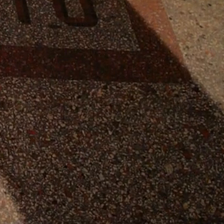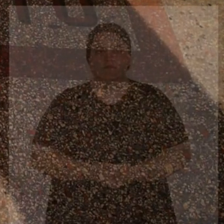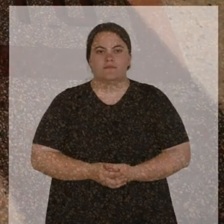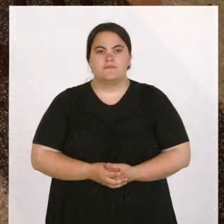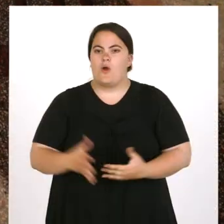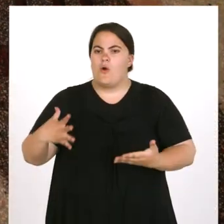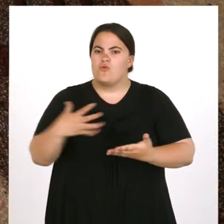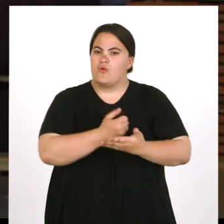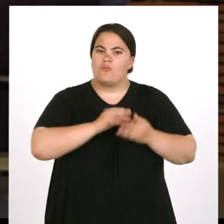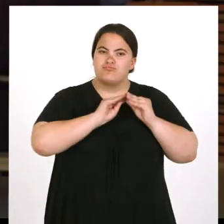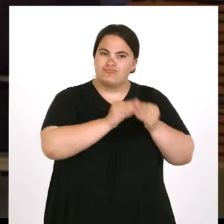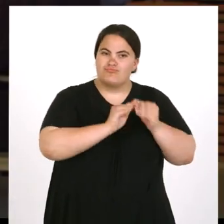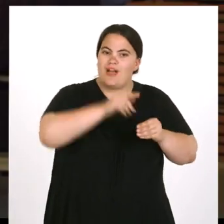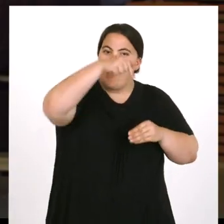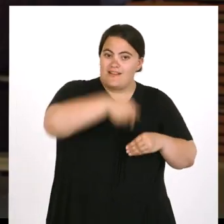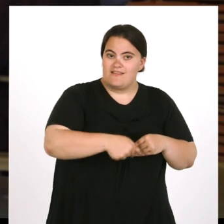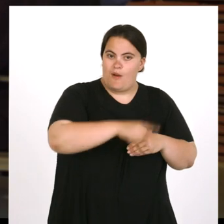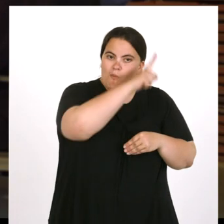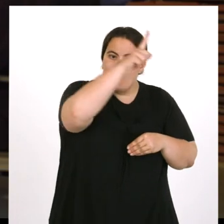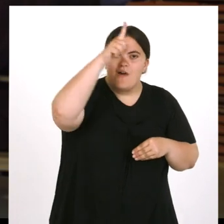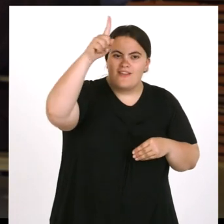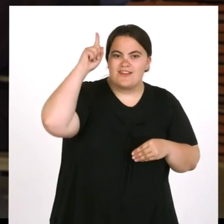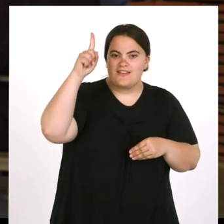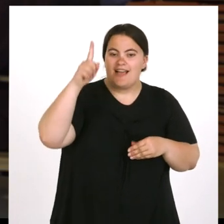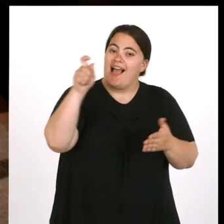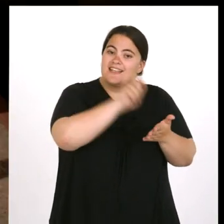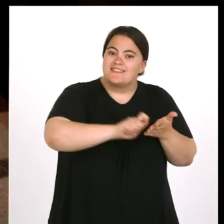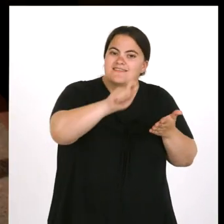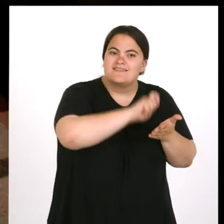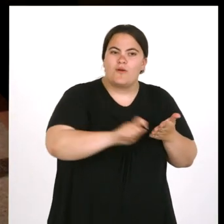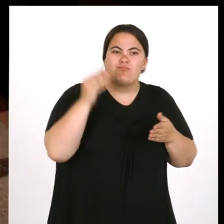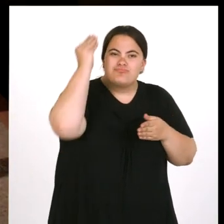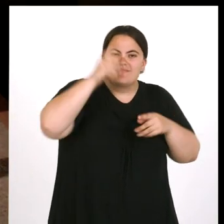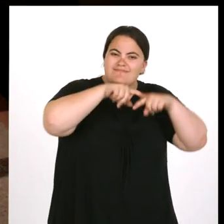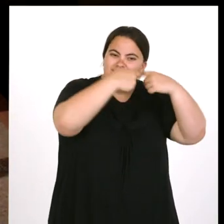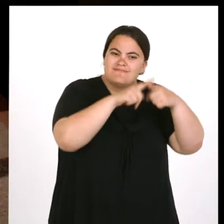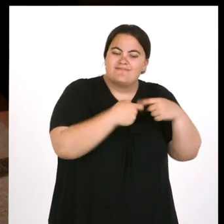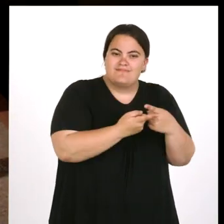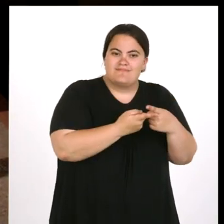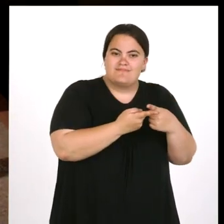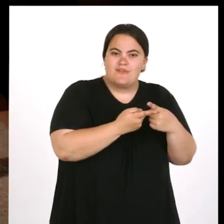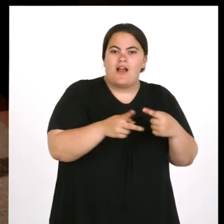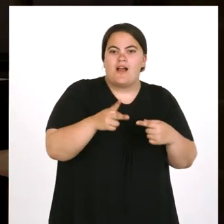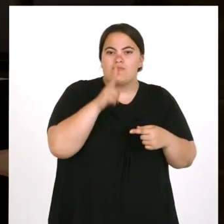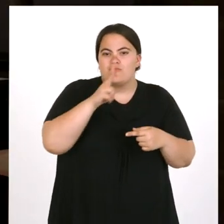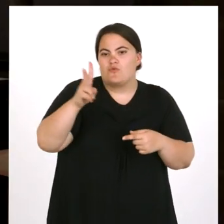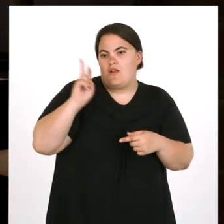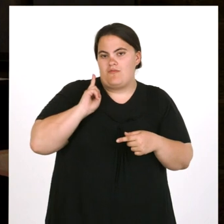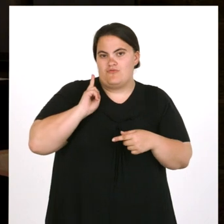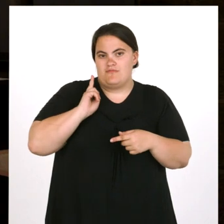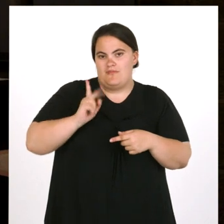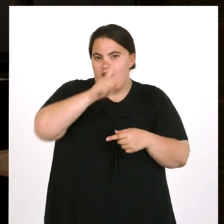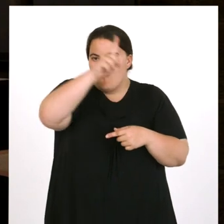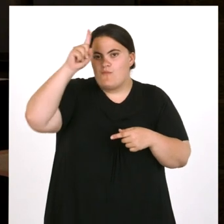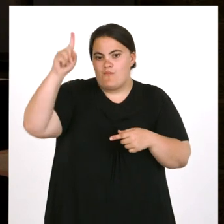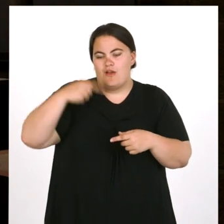Todo fue hecho aquí, digamos, y nacida en el contexto madrileño. Todo ha escrito aquí, ha sido pensado en mis últimos dos años de